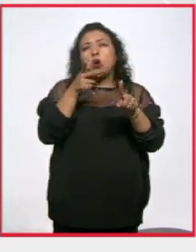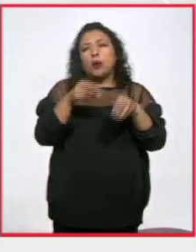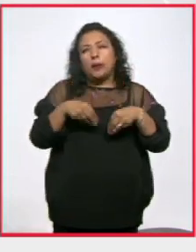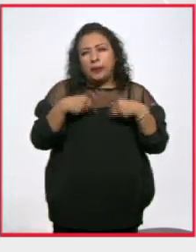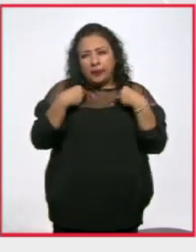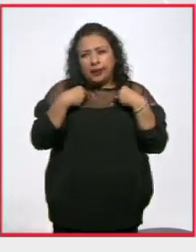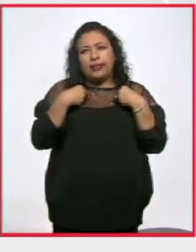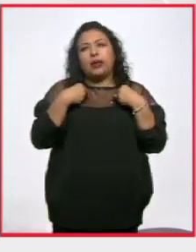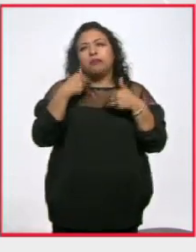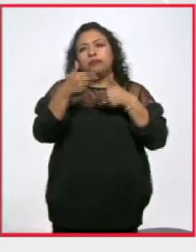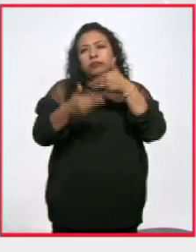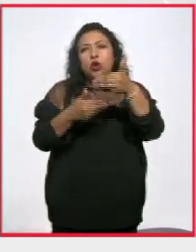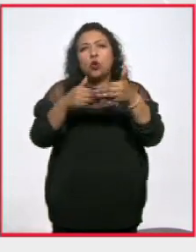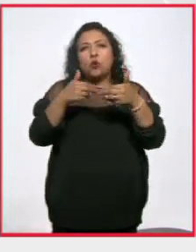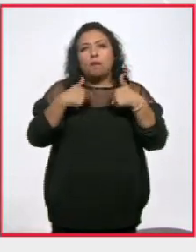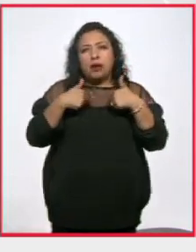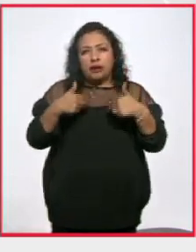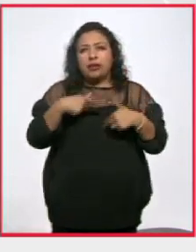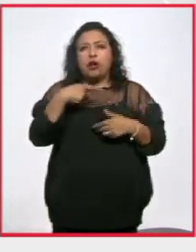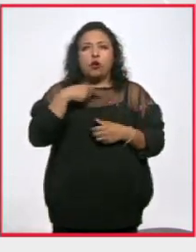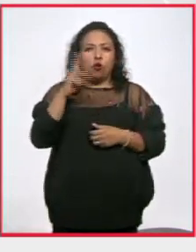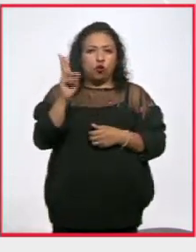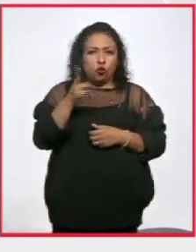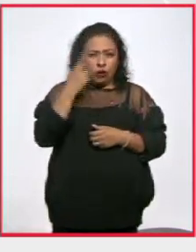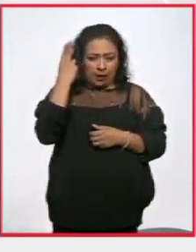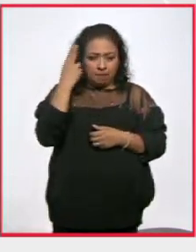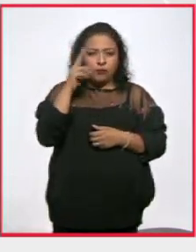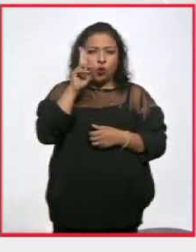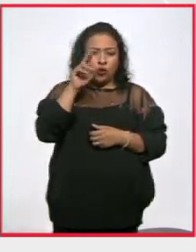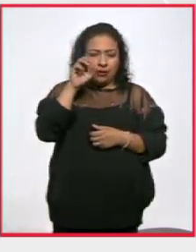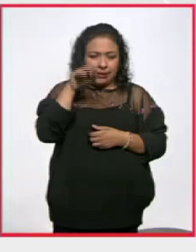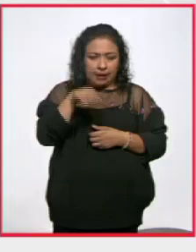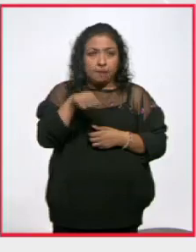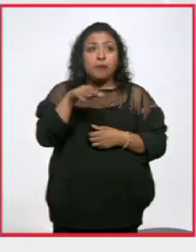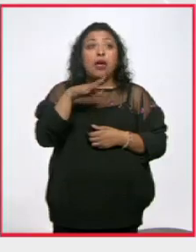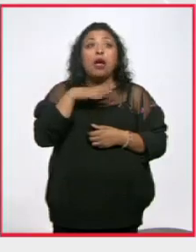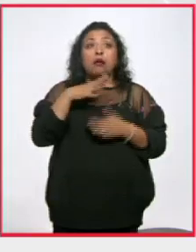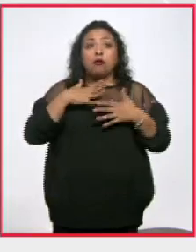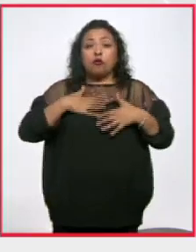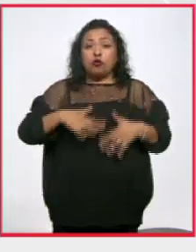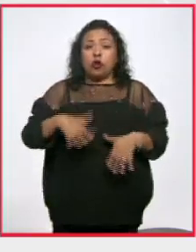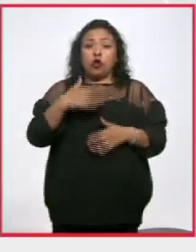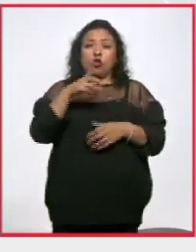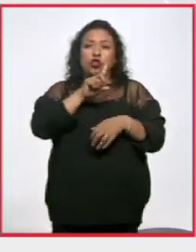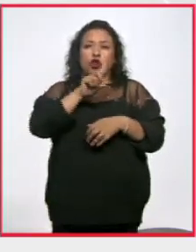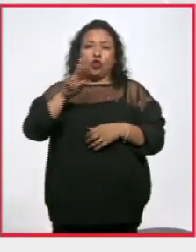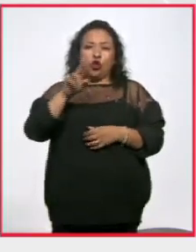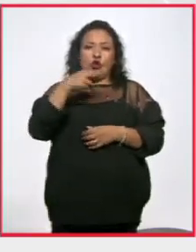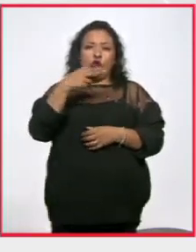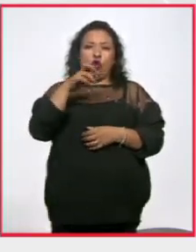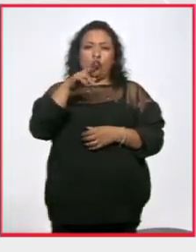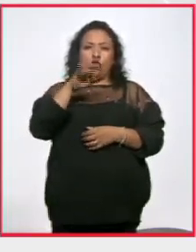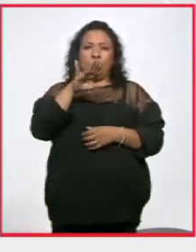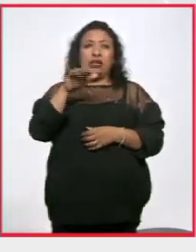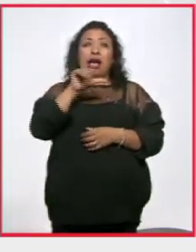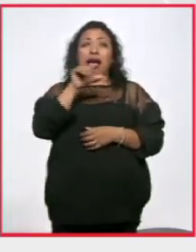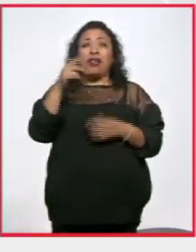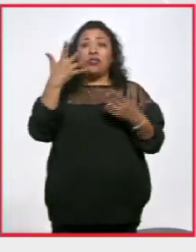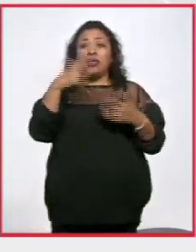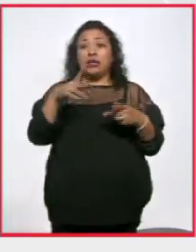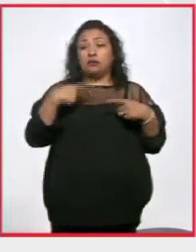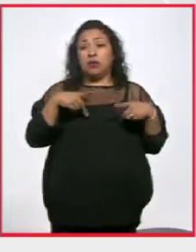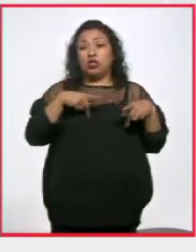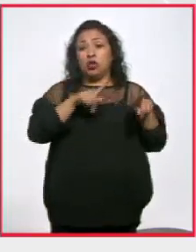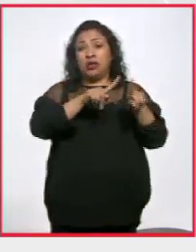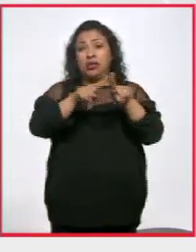de vida y bienestar de la humanidad la Universidad Nacional Autónoma de México investió con el grado doctor honoris causa a 10 distinguidas